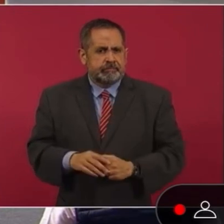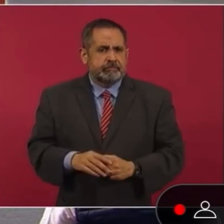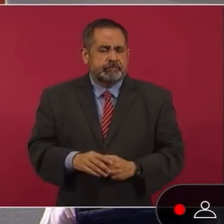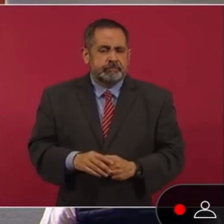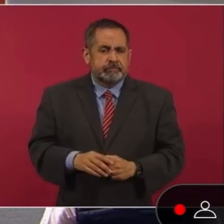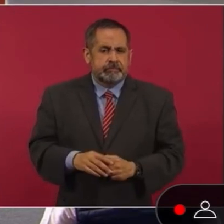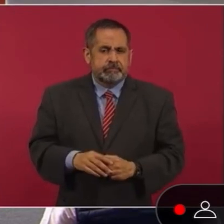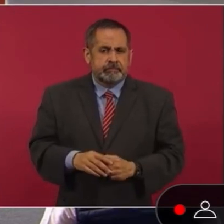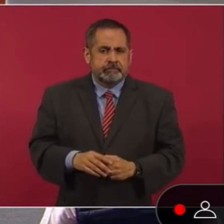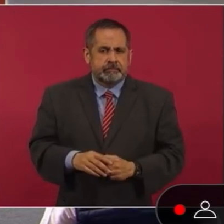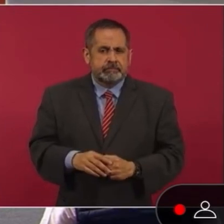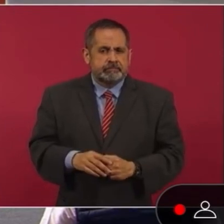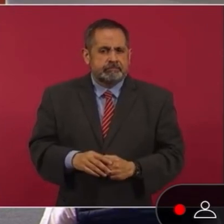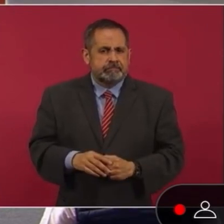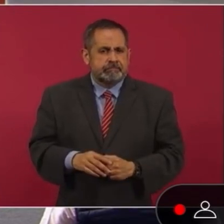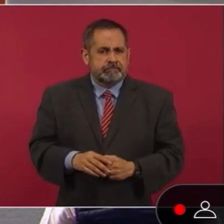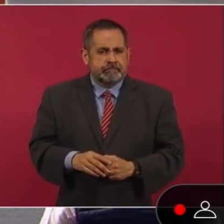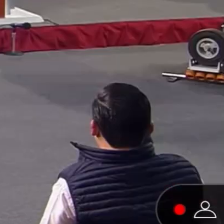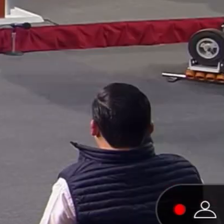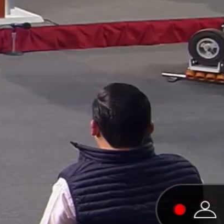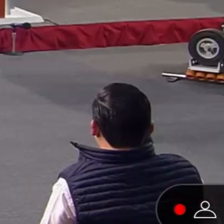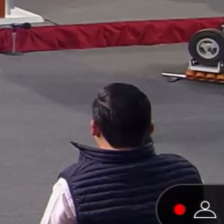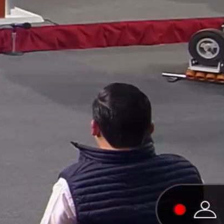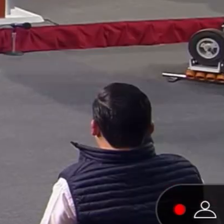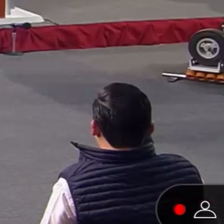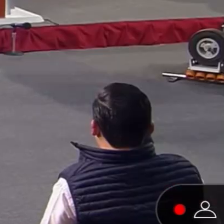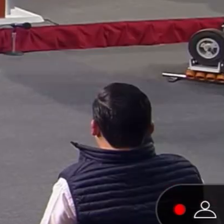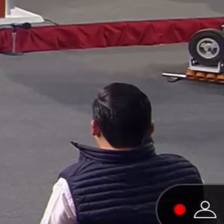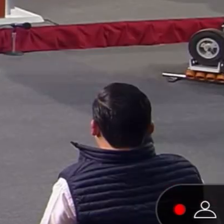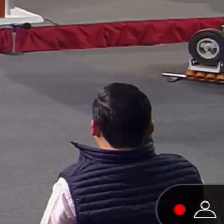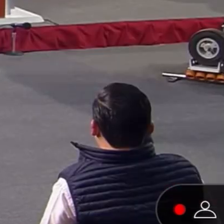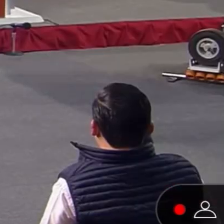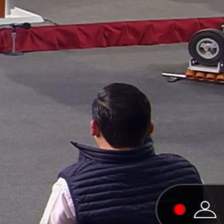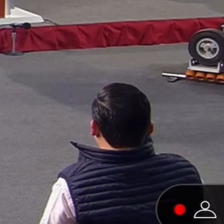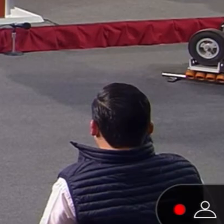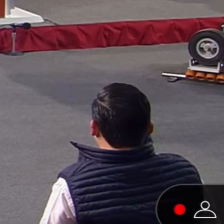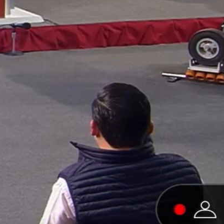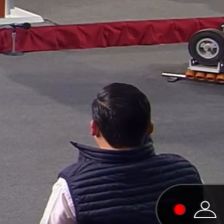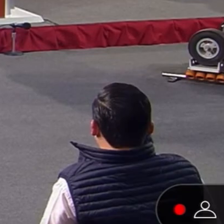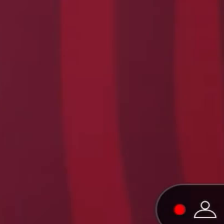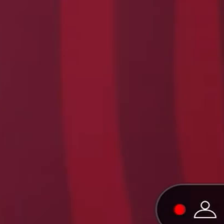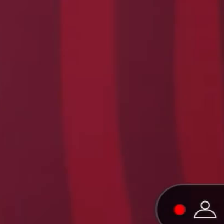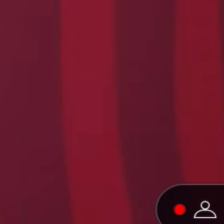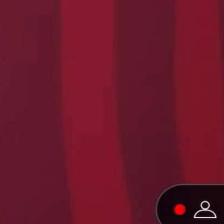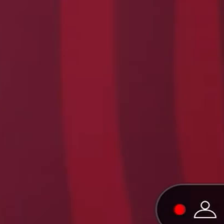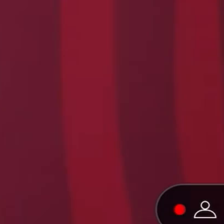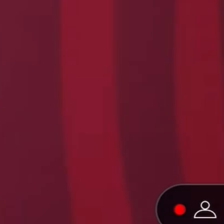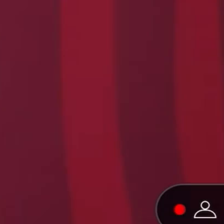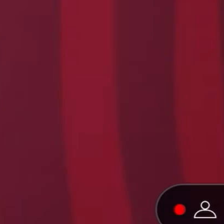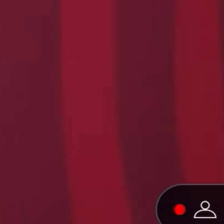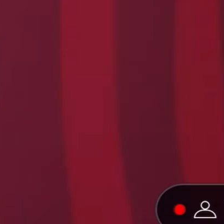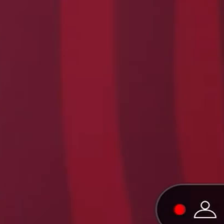Ahora nosotros tenemos dos buenas y una regular también.